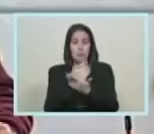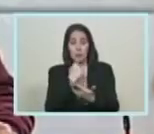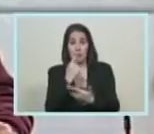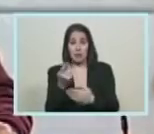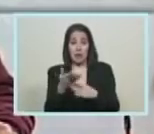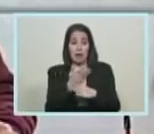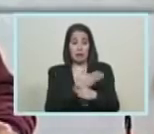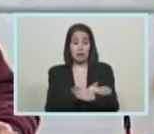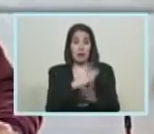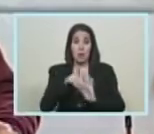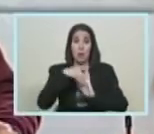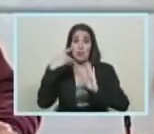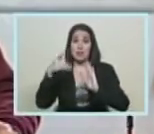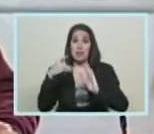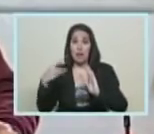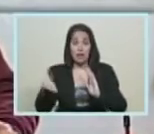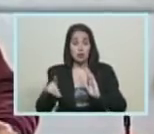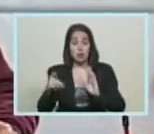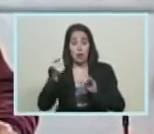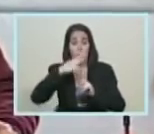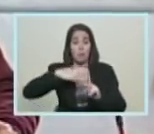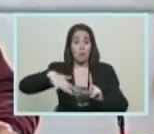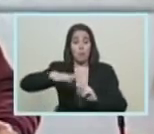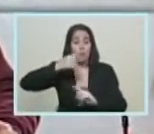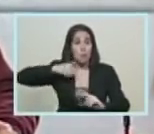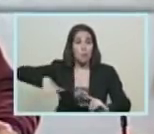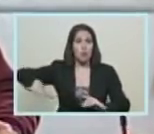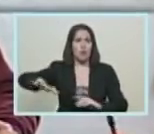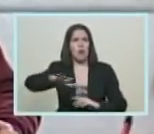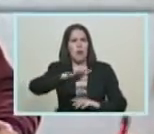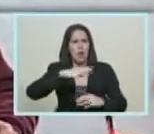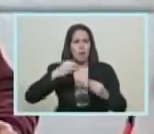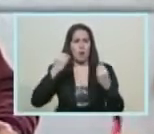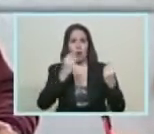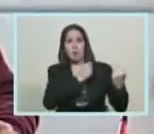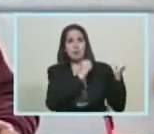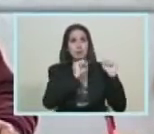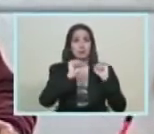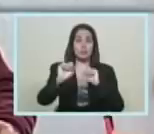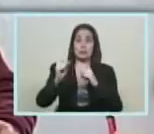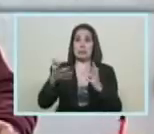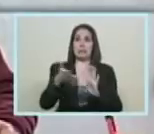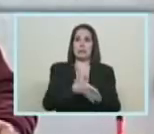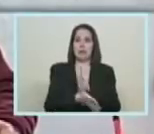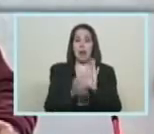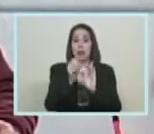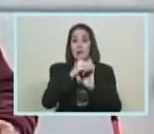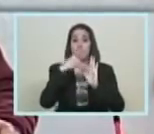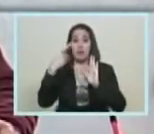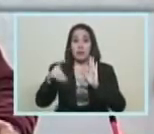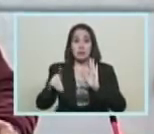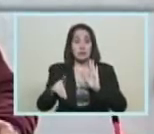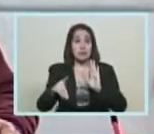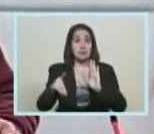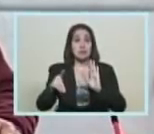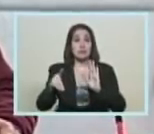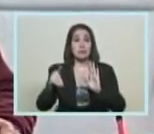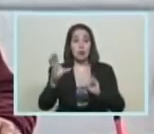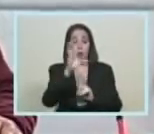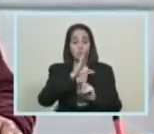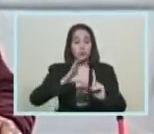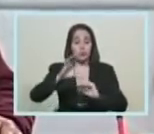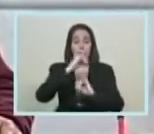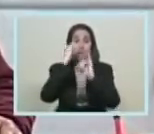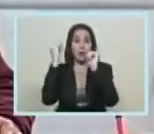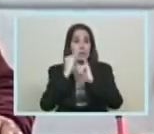es el derecho de nuestro pueblo, a través de las expresiones culturales, a lograr la felicidad,